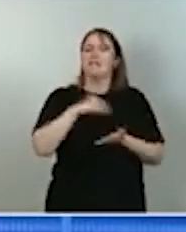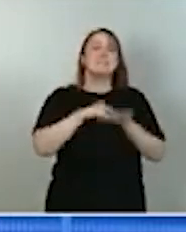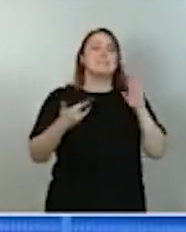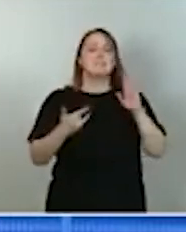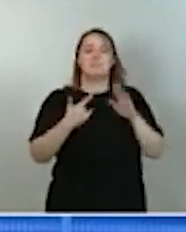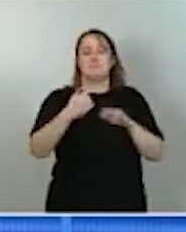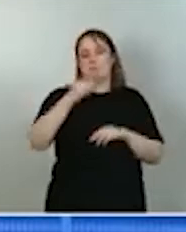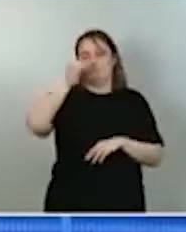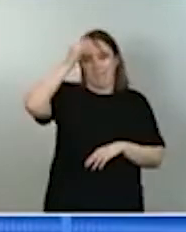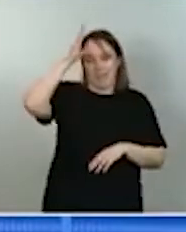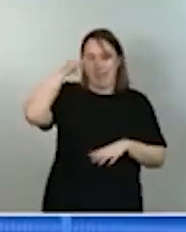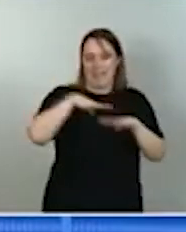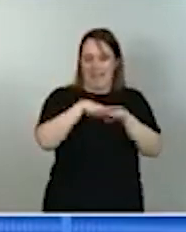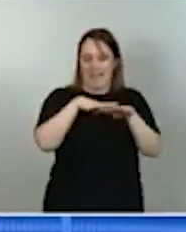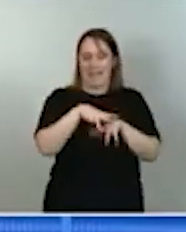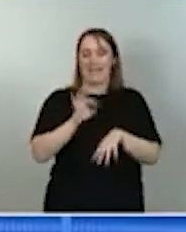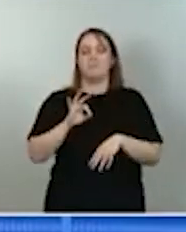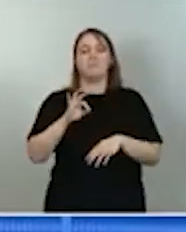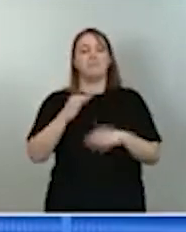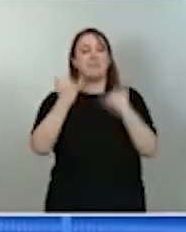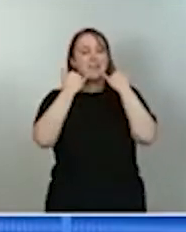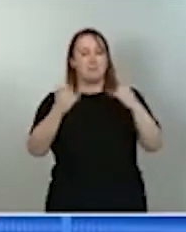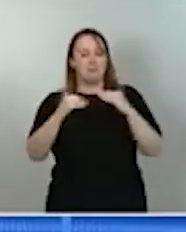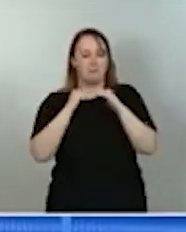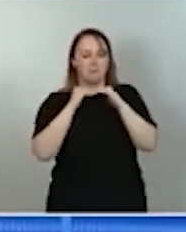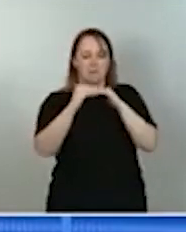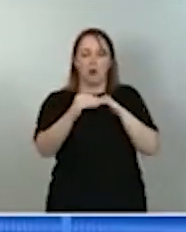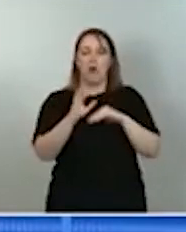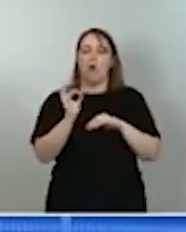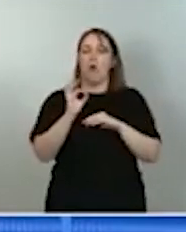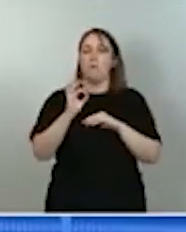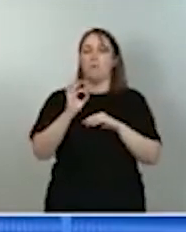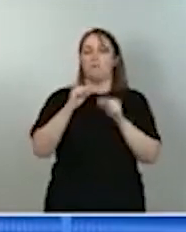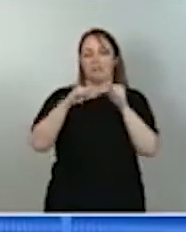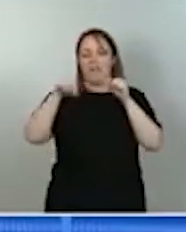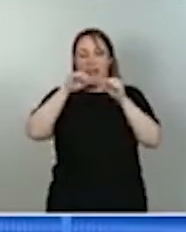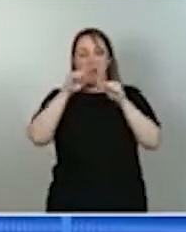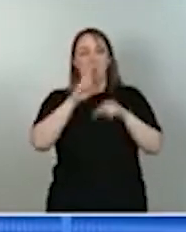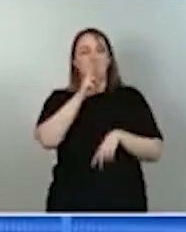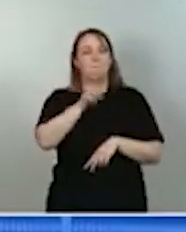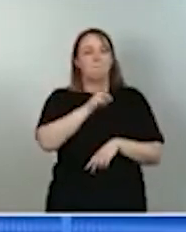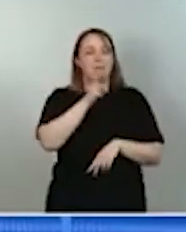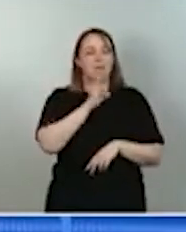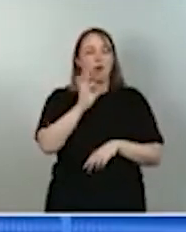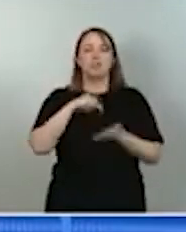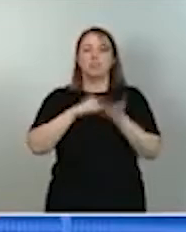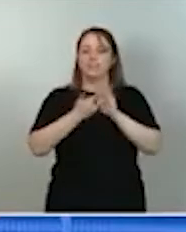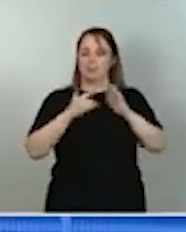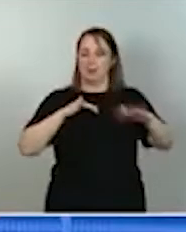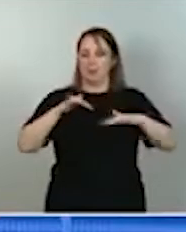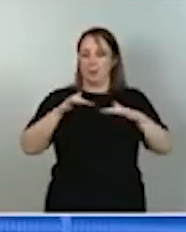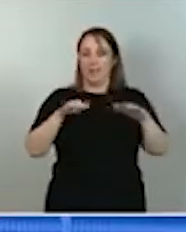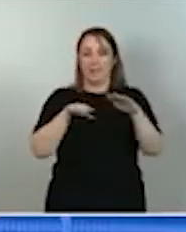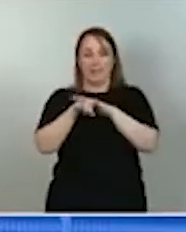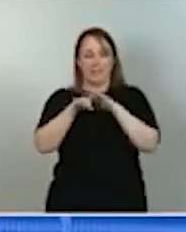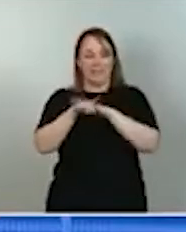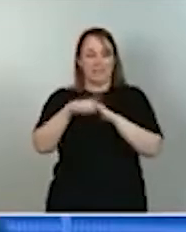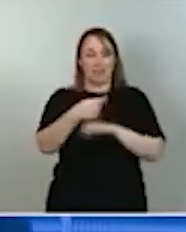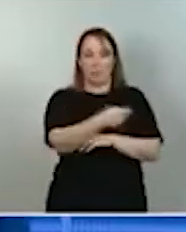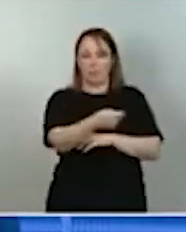la eficiencia energética, los algoritmos verdes, la digitalización de los sistemas de movilidad, de gestión de regadíos, etcétera.